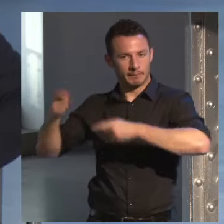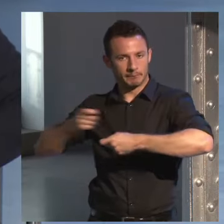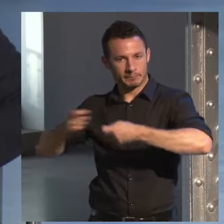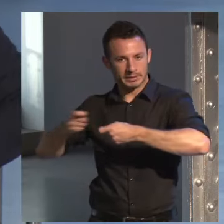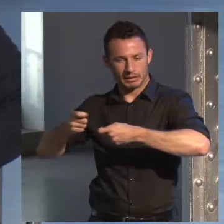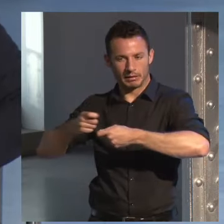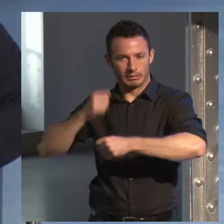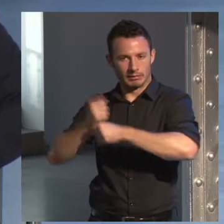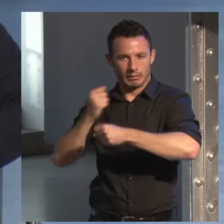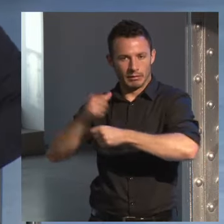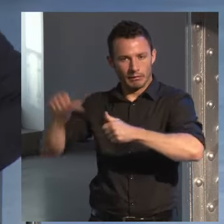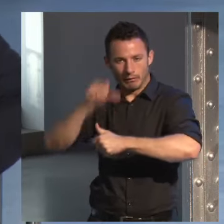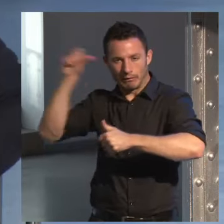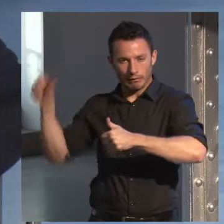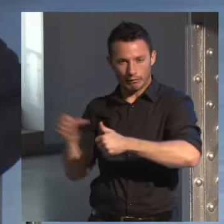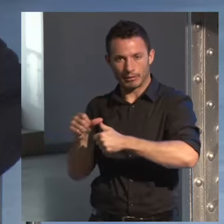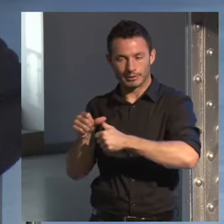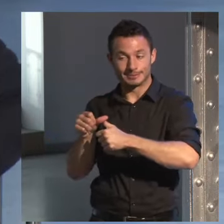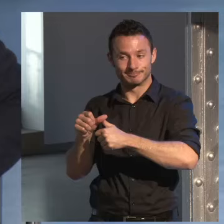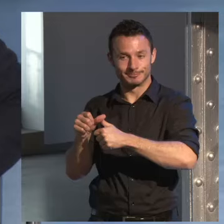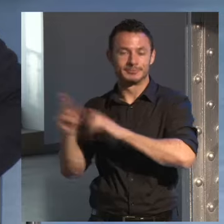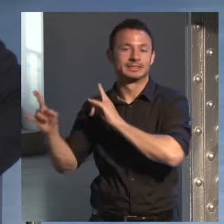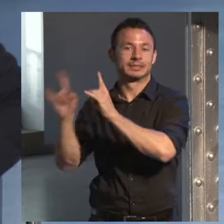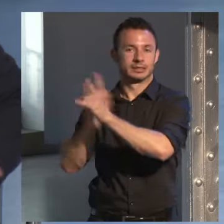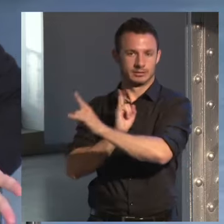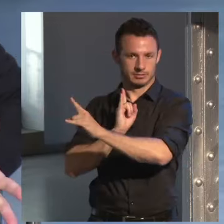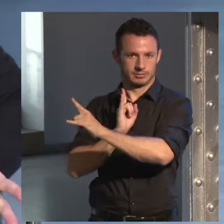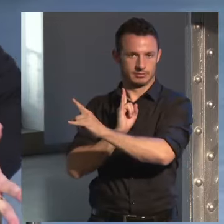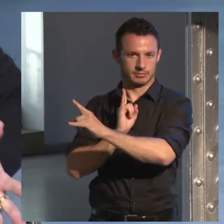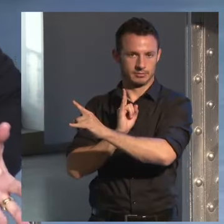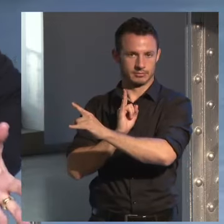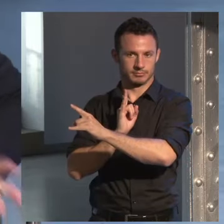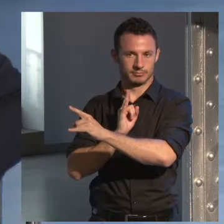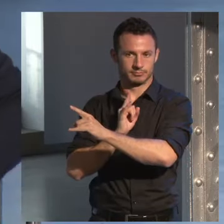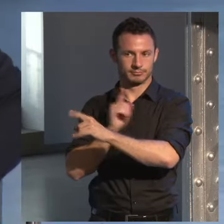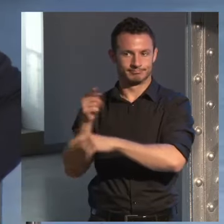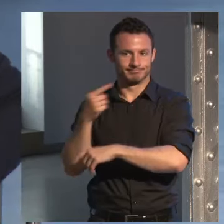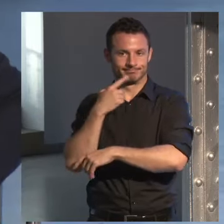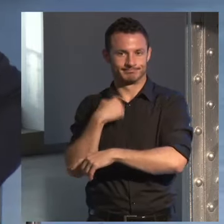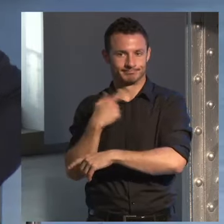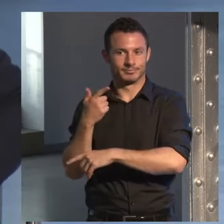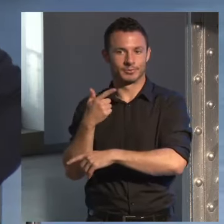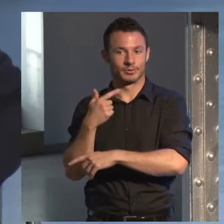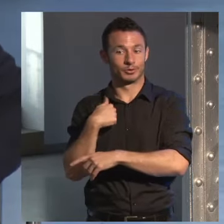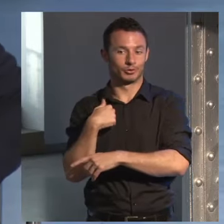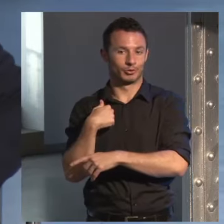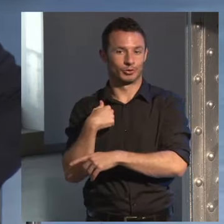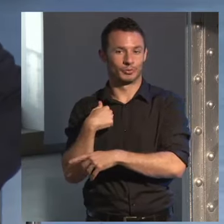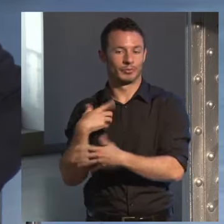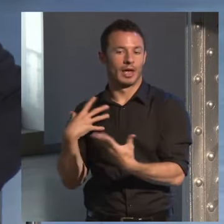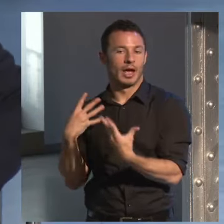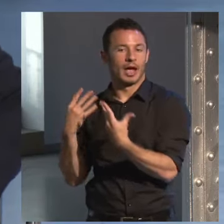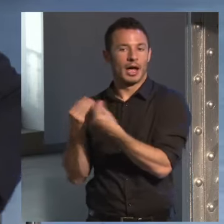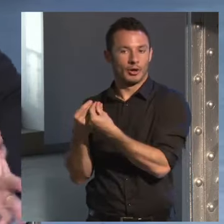24 me llamó por teléfono y me dijo Alicia voy a ir acompañada es una mujer